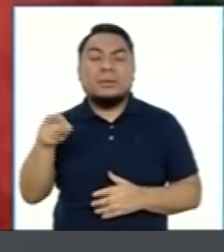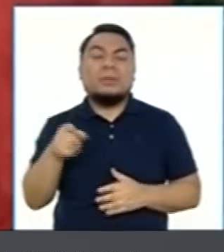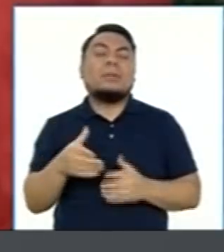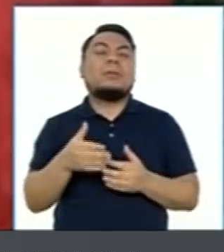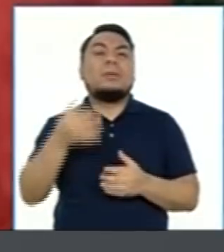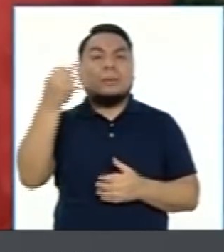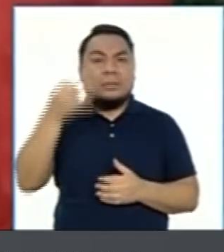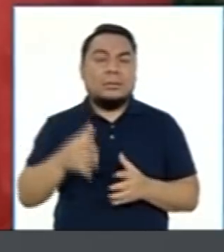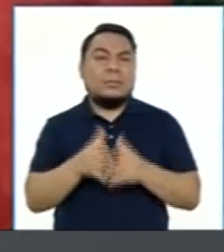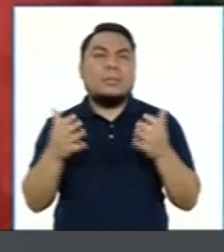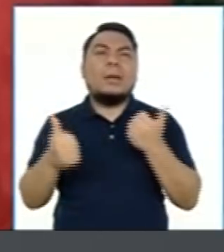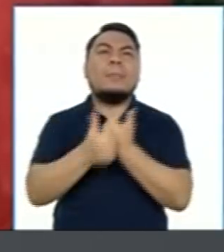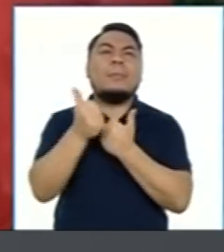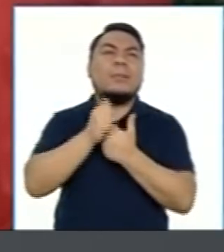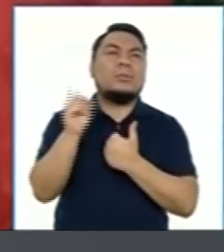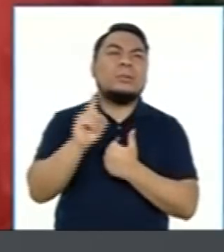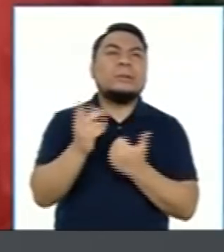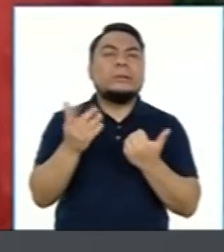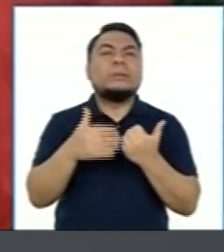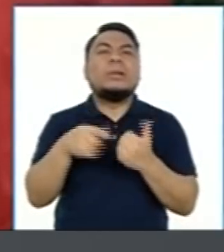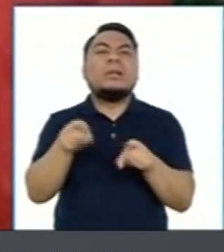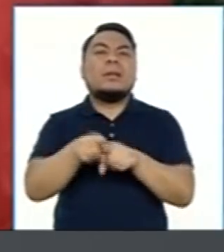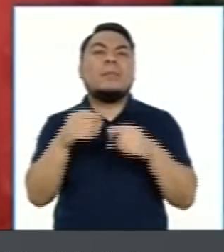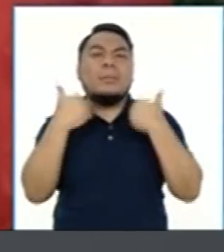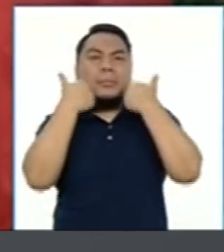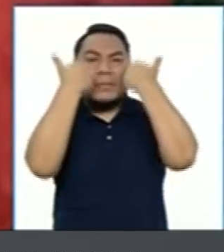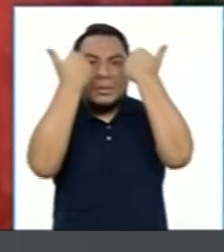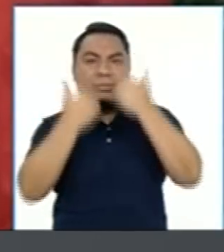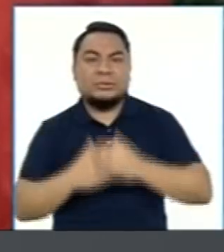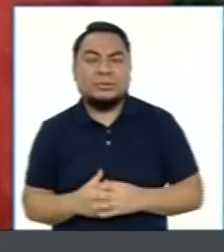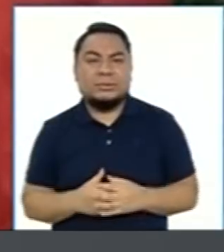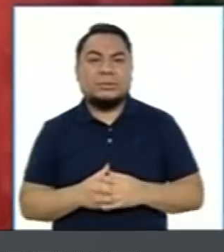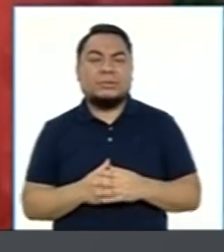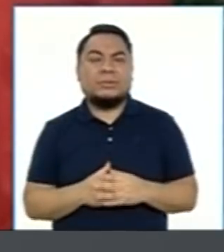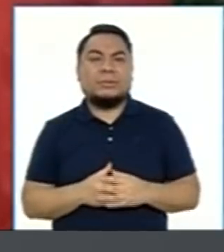es realmente, más que peligroso, vergonzoso.